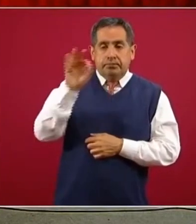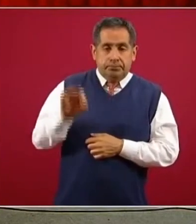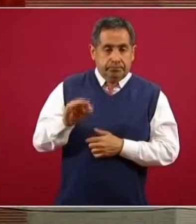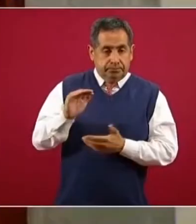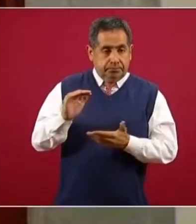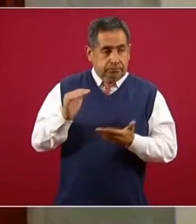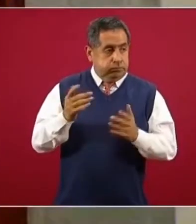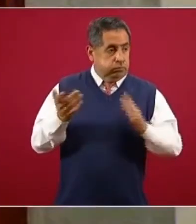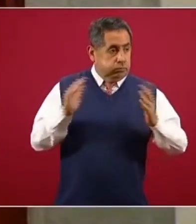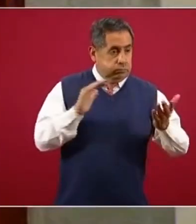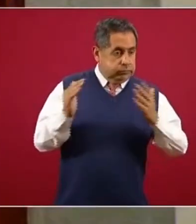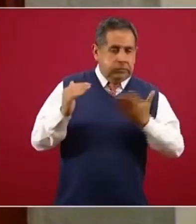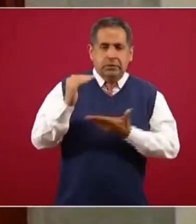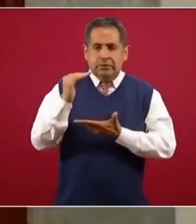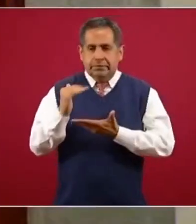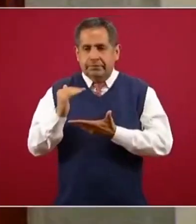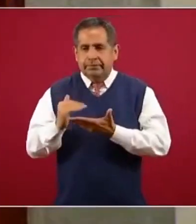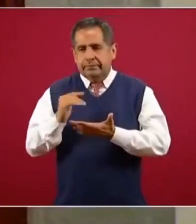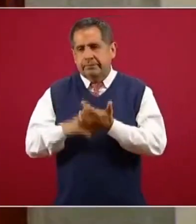entre la 33 y la semana 34.